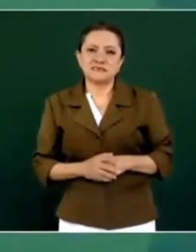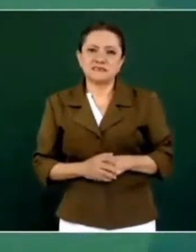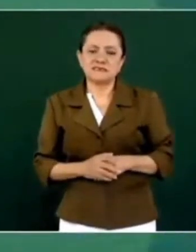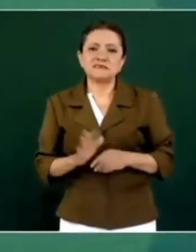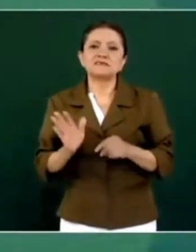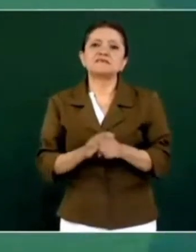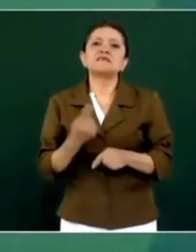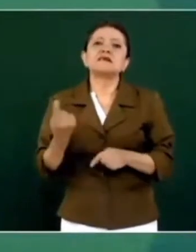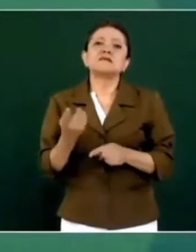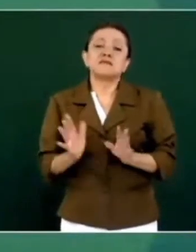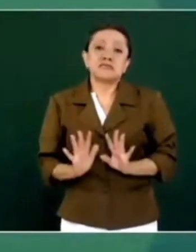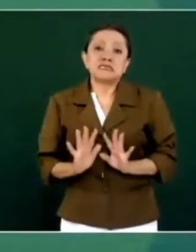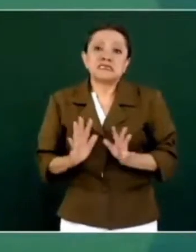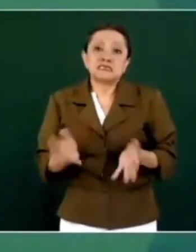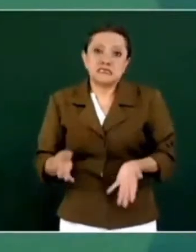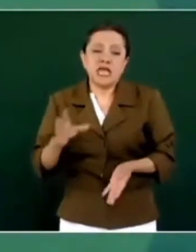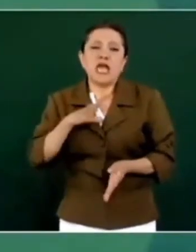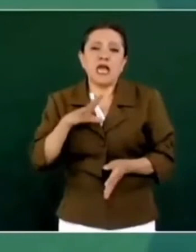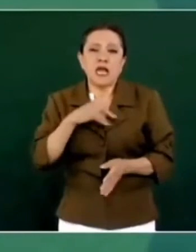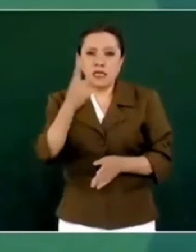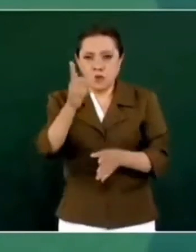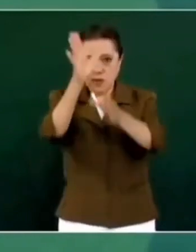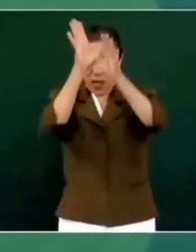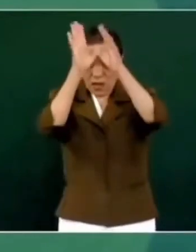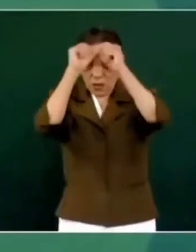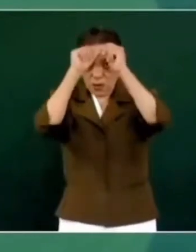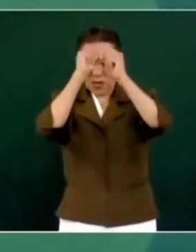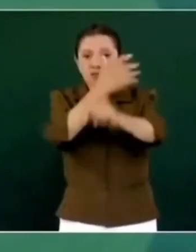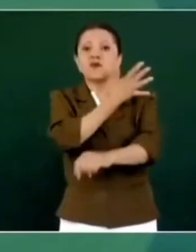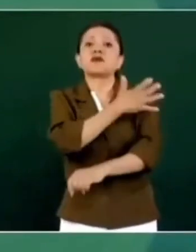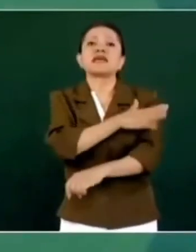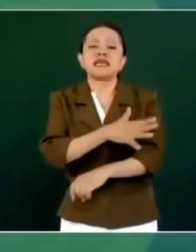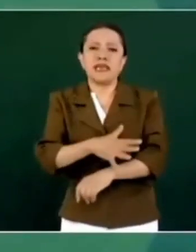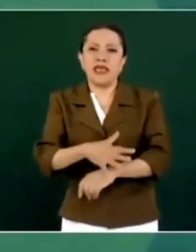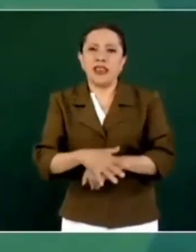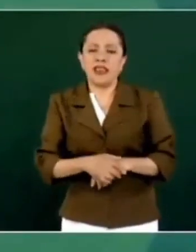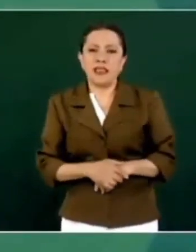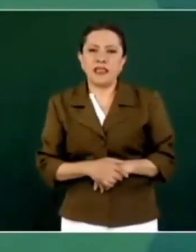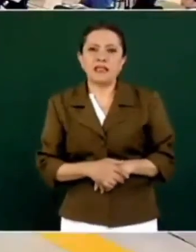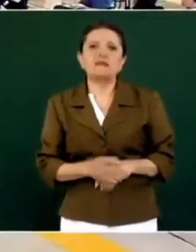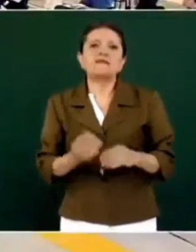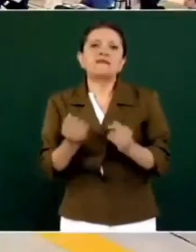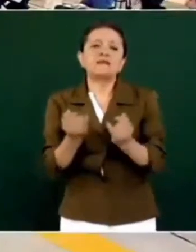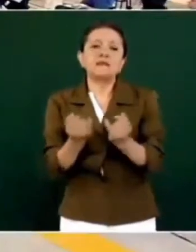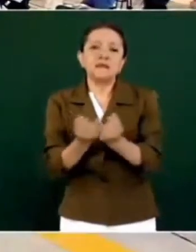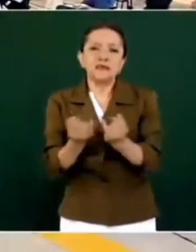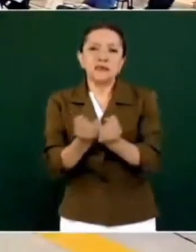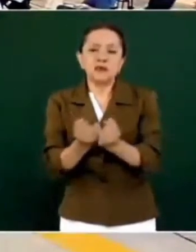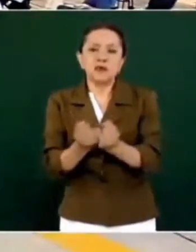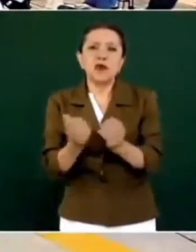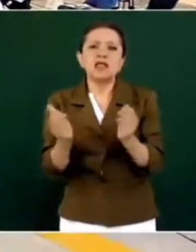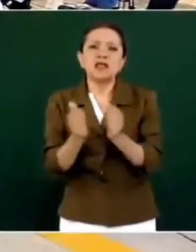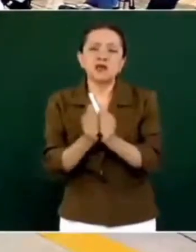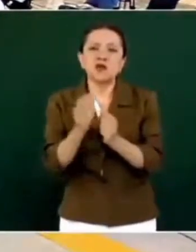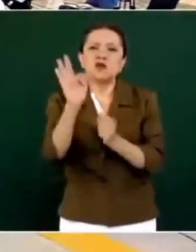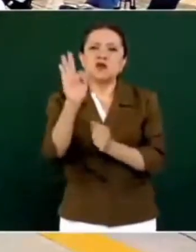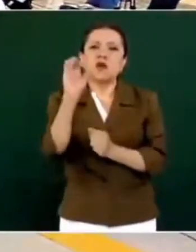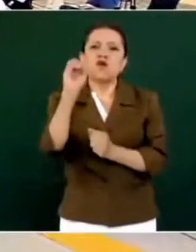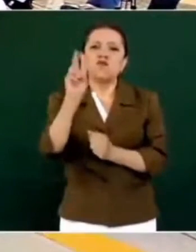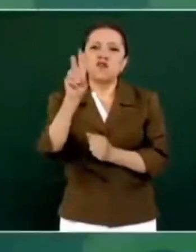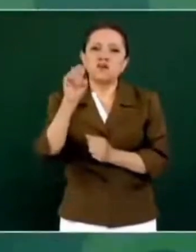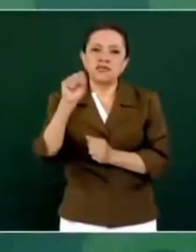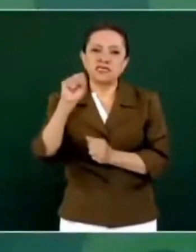hay un acuerdo general, tanto con Foviste como